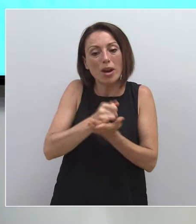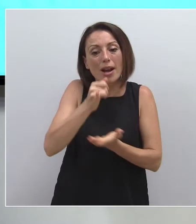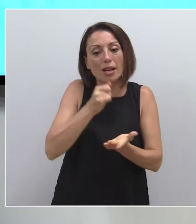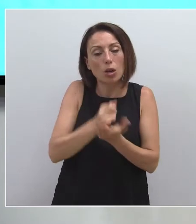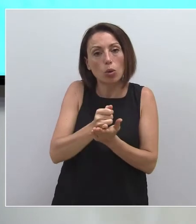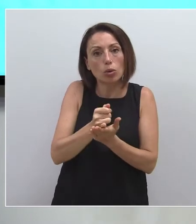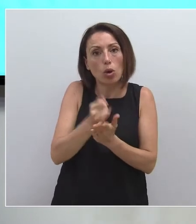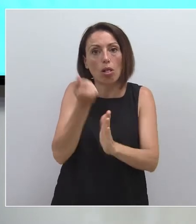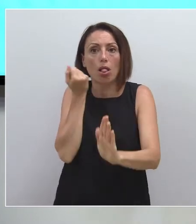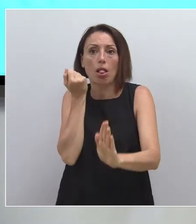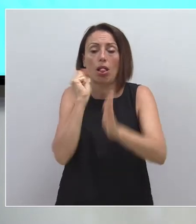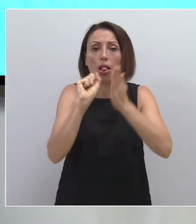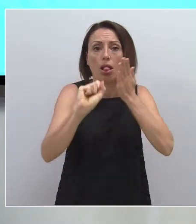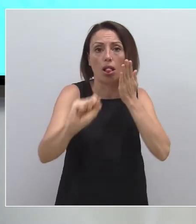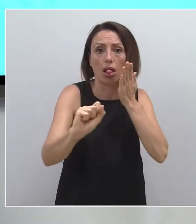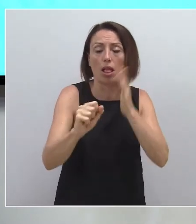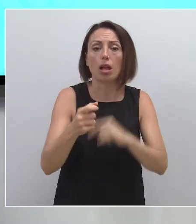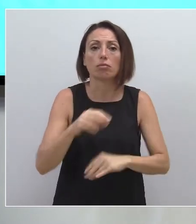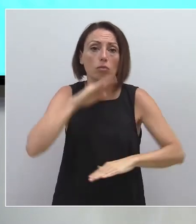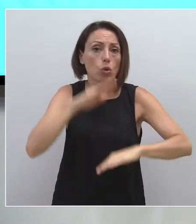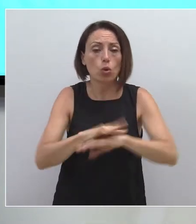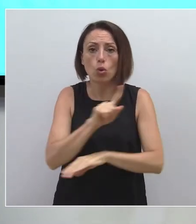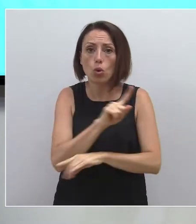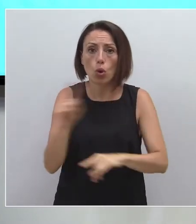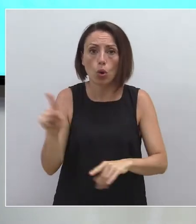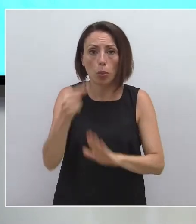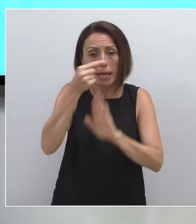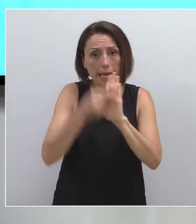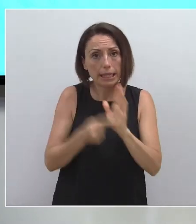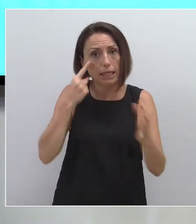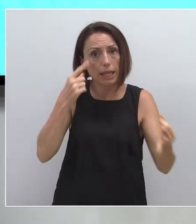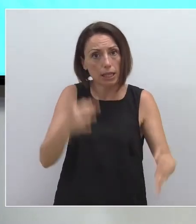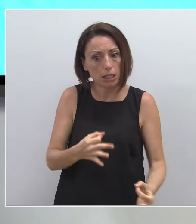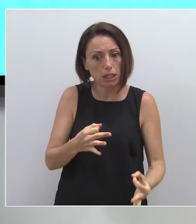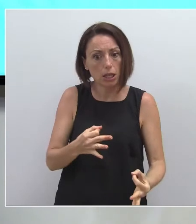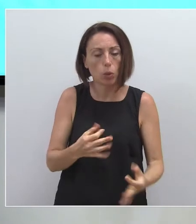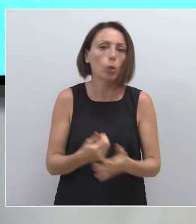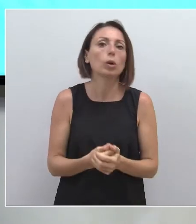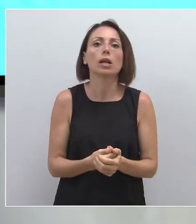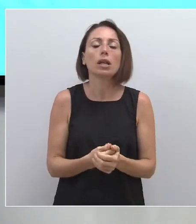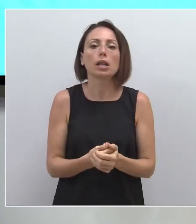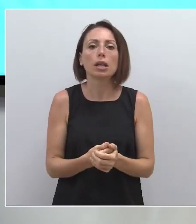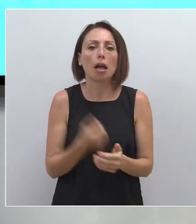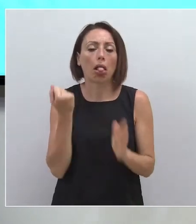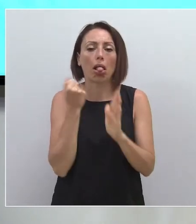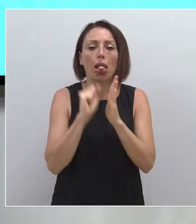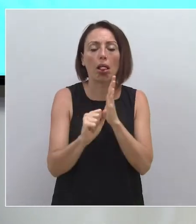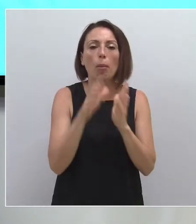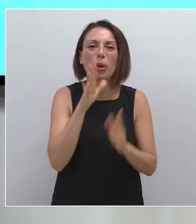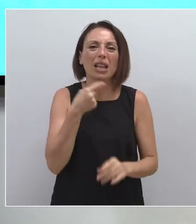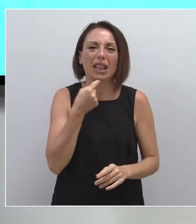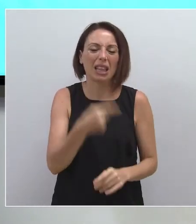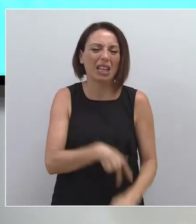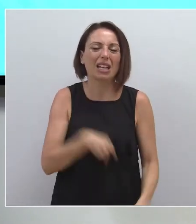acate o no cumpla con todas las estrictas medidas de seguridad que se han llevado a cabo, no hay por qué generalizarlo en